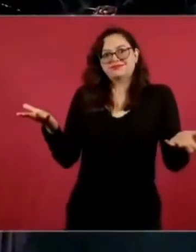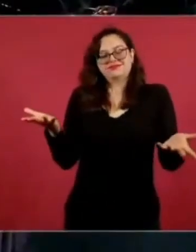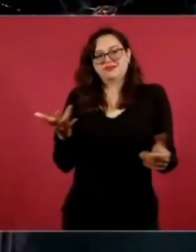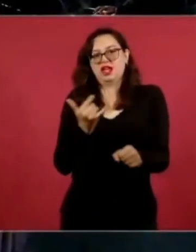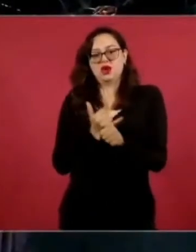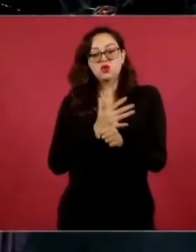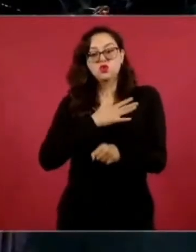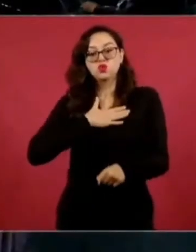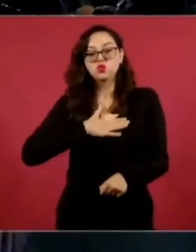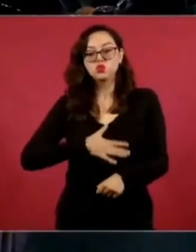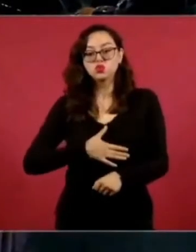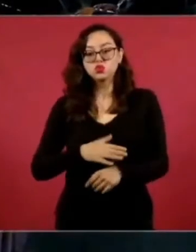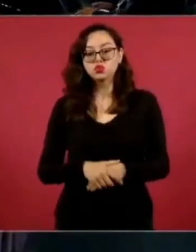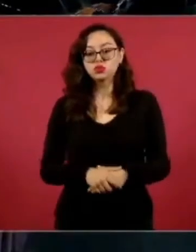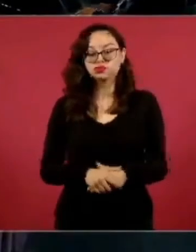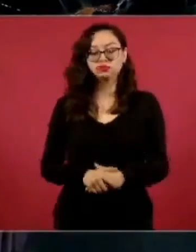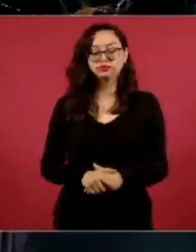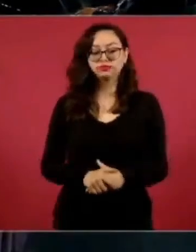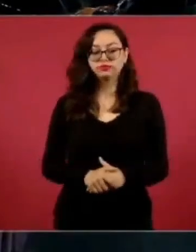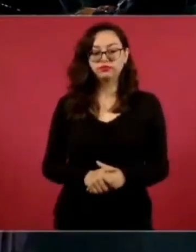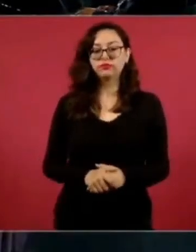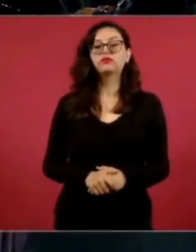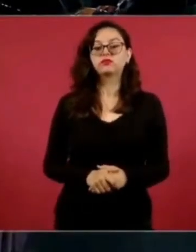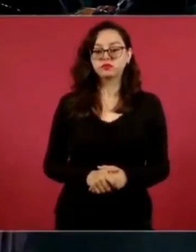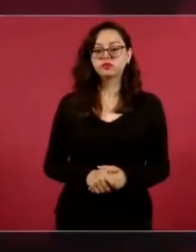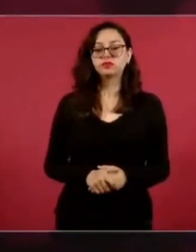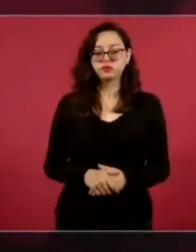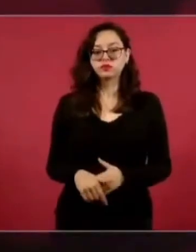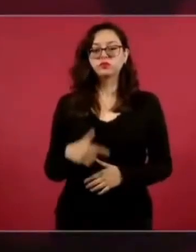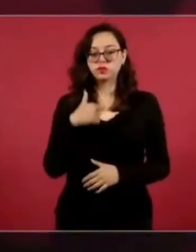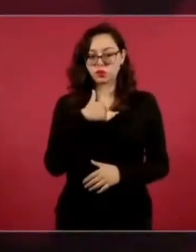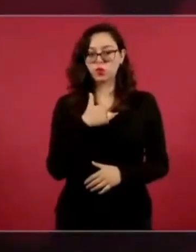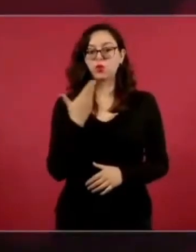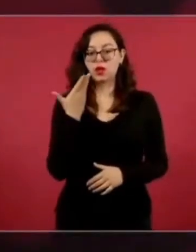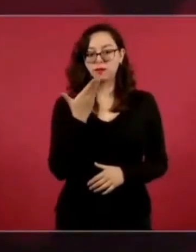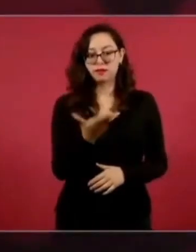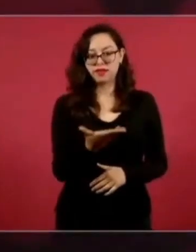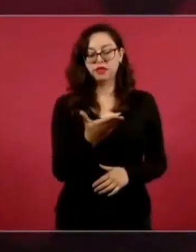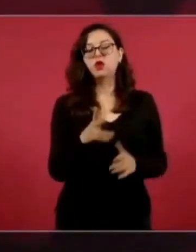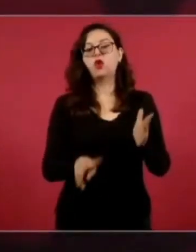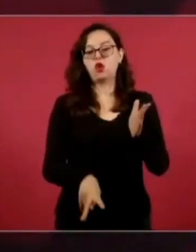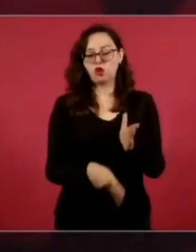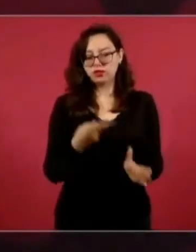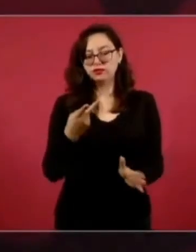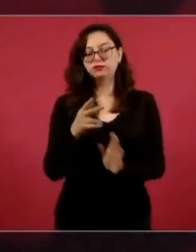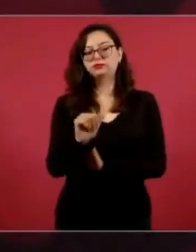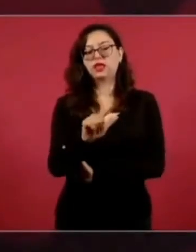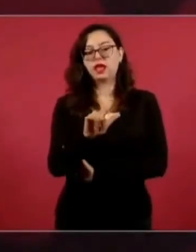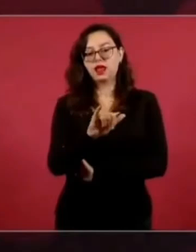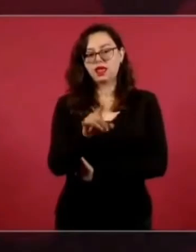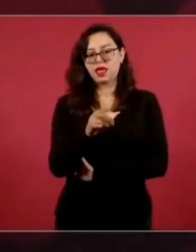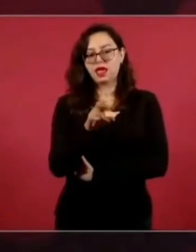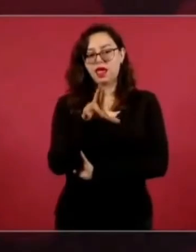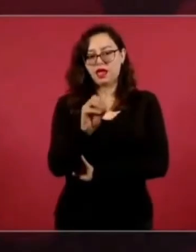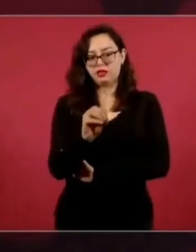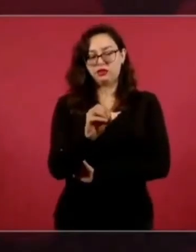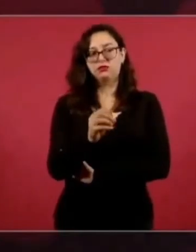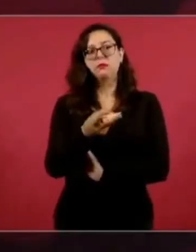país. Sí, pues vamos a pedirle de nuevo a Alejandro Svarcho que venga